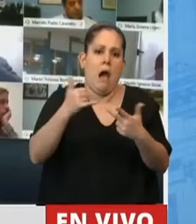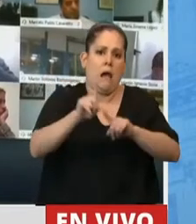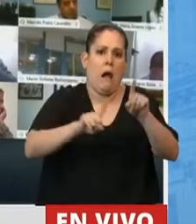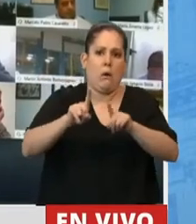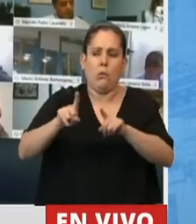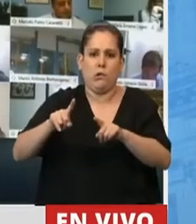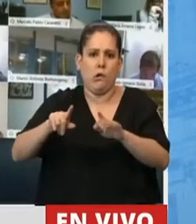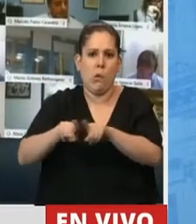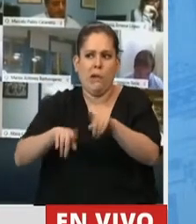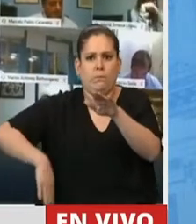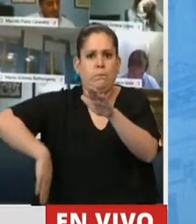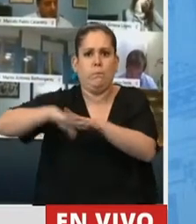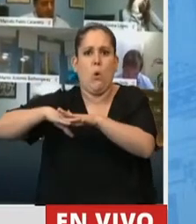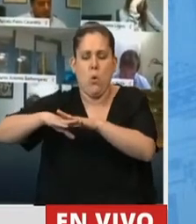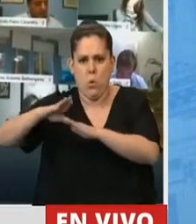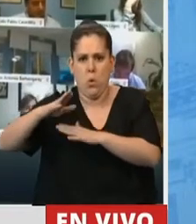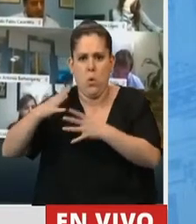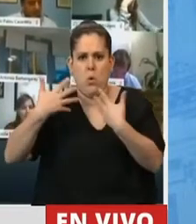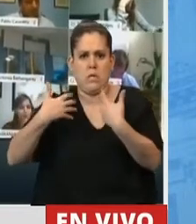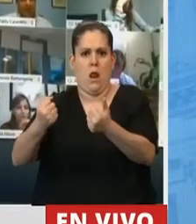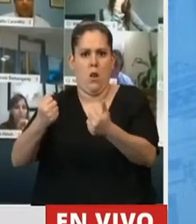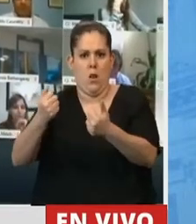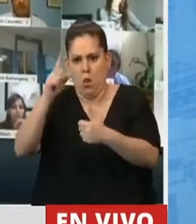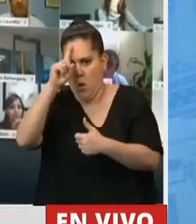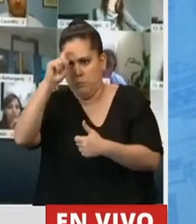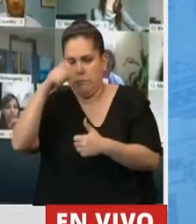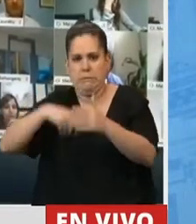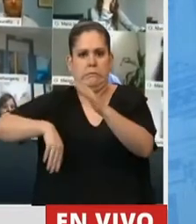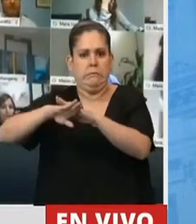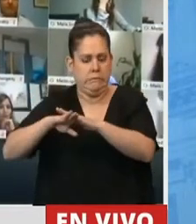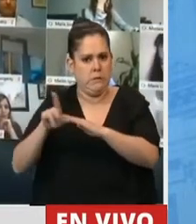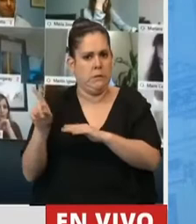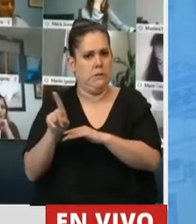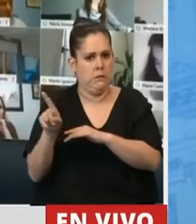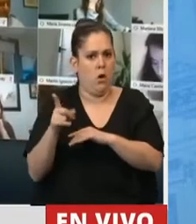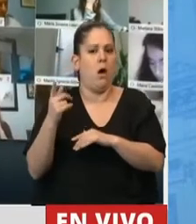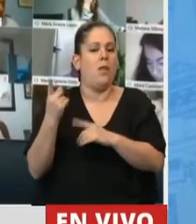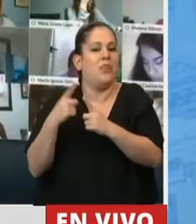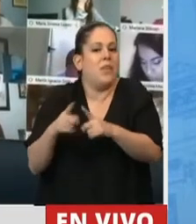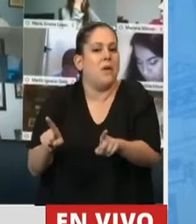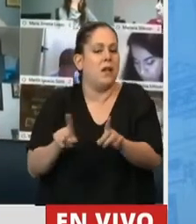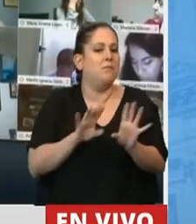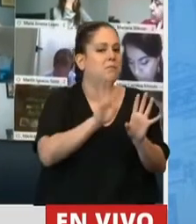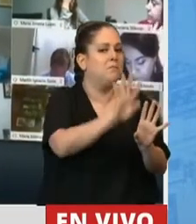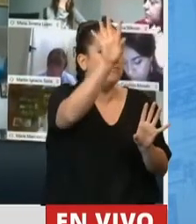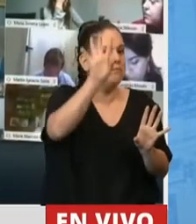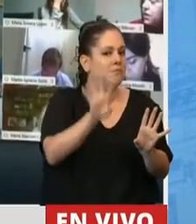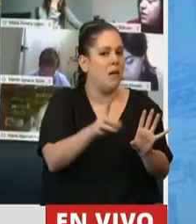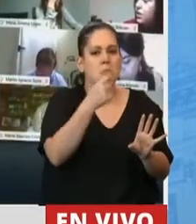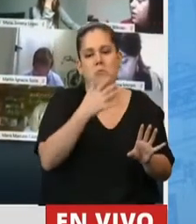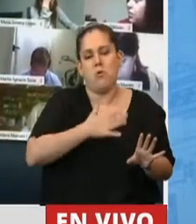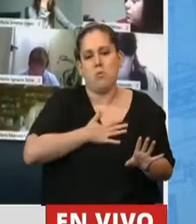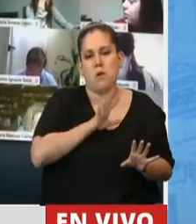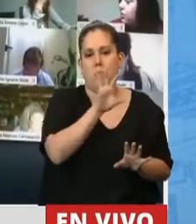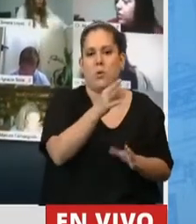sature el sistema de salud, es muy distinta a la preocupación que hay en otros distritos, como es el caso de mi